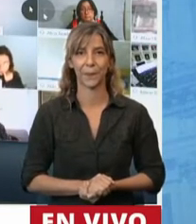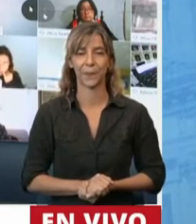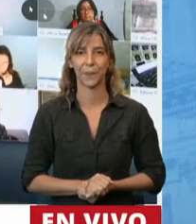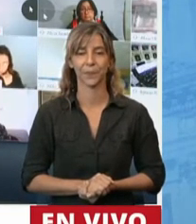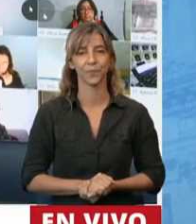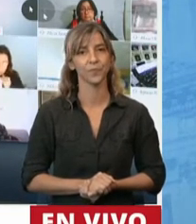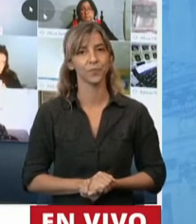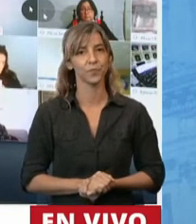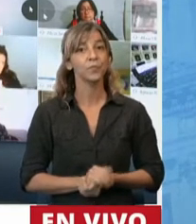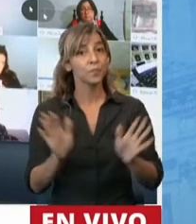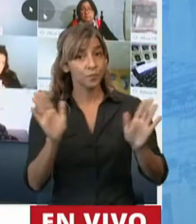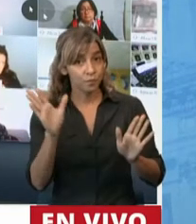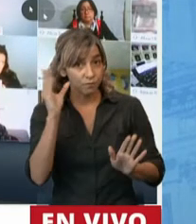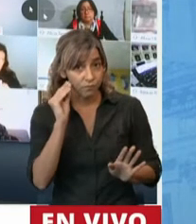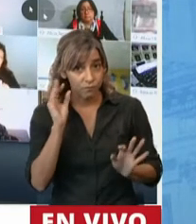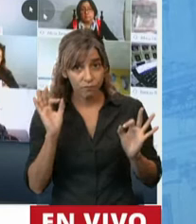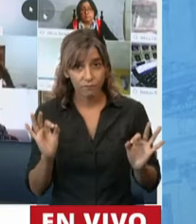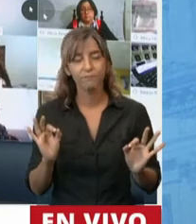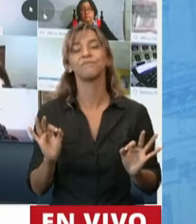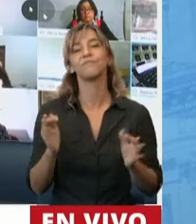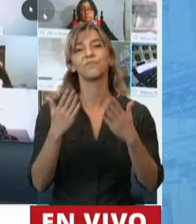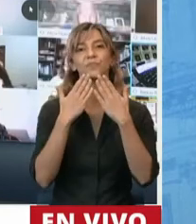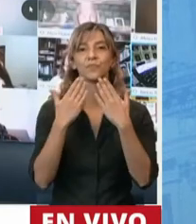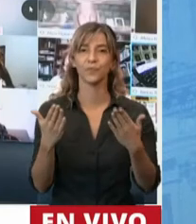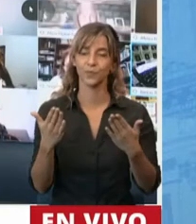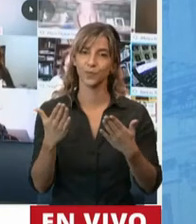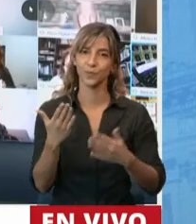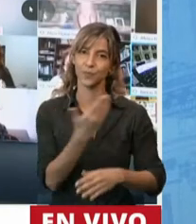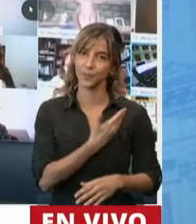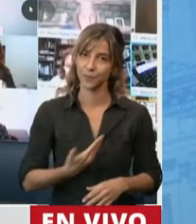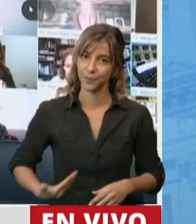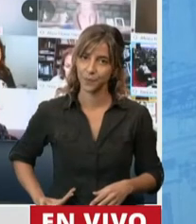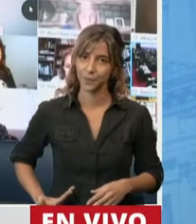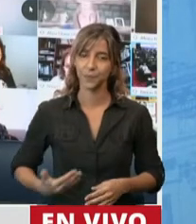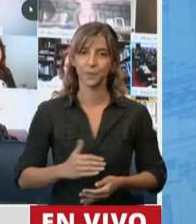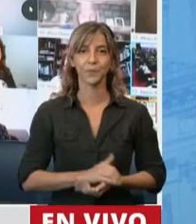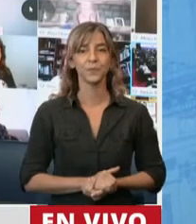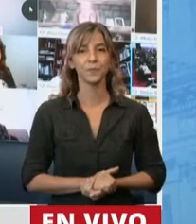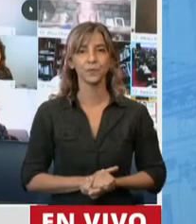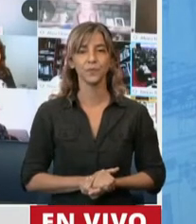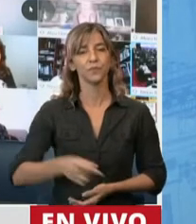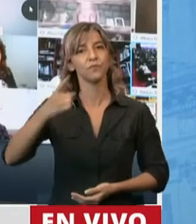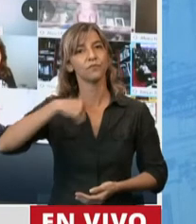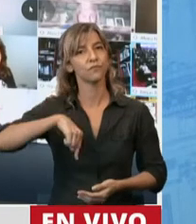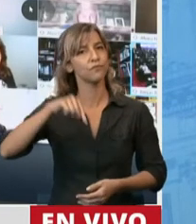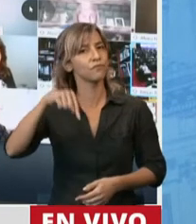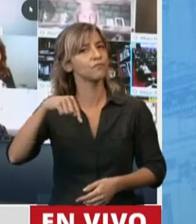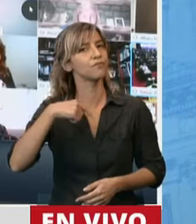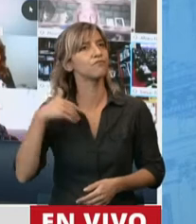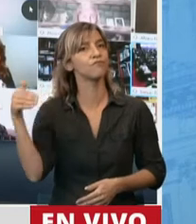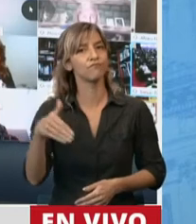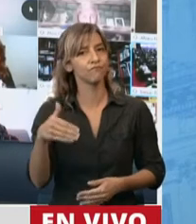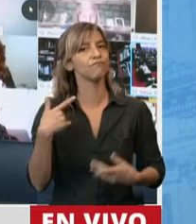Hola, ¿se escucha? Bueno, muchas gracias, señor presidente. Hoy estamos votando un nuevo